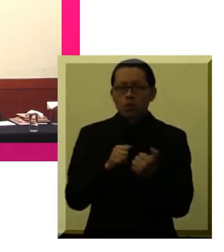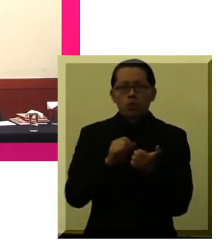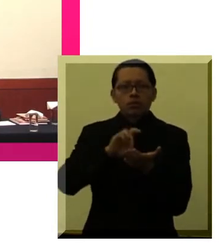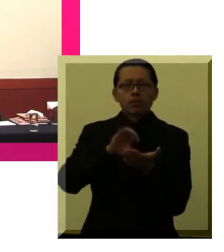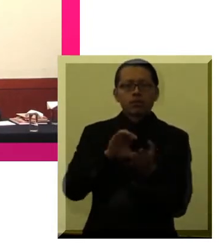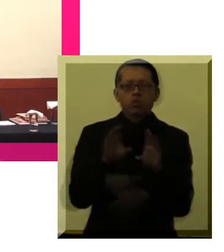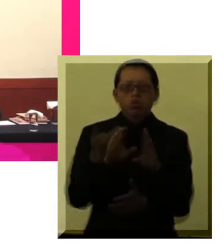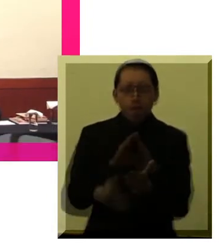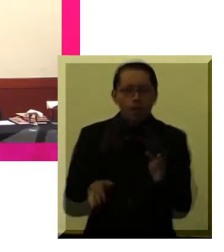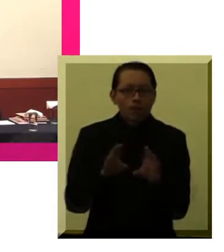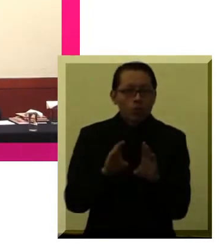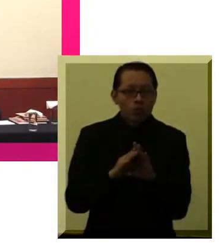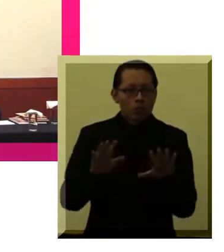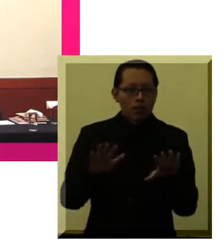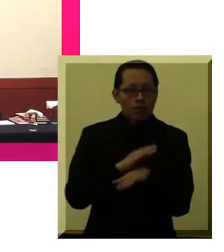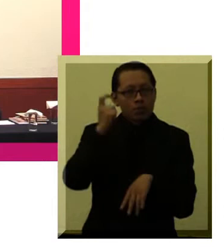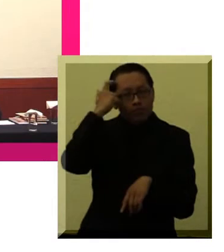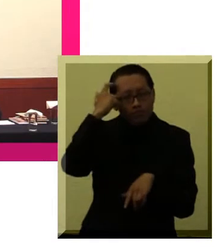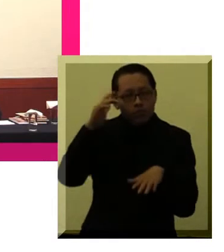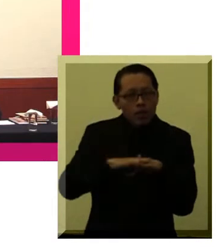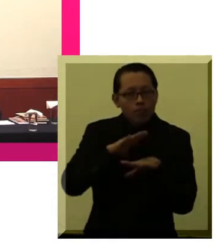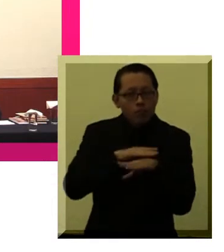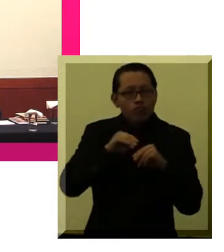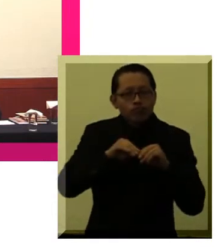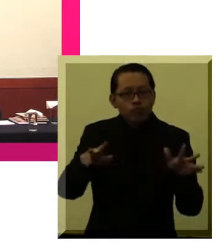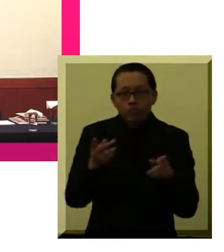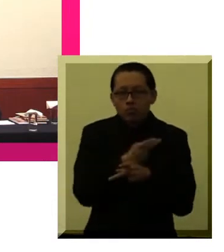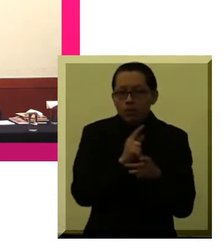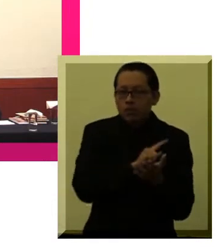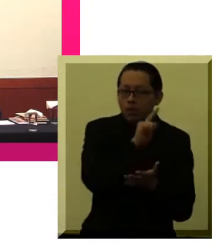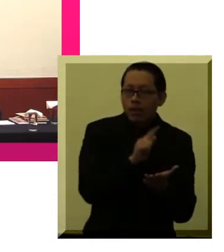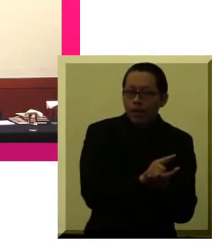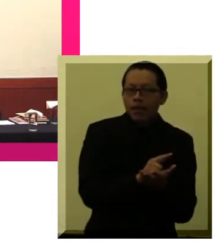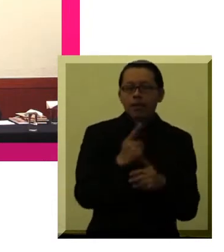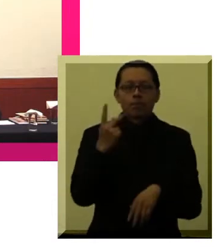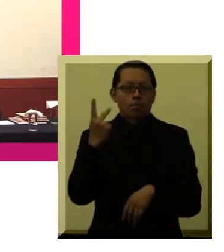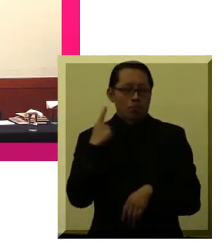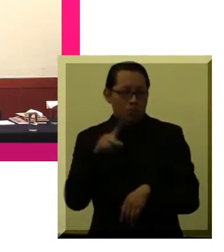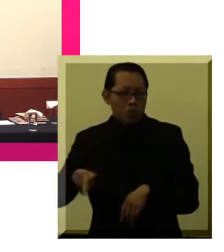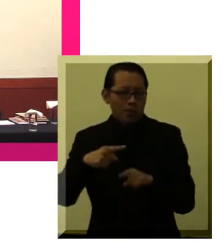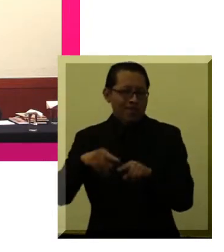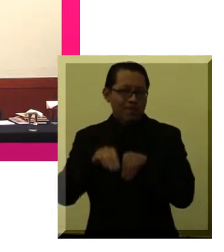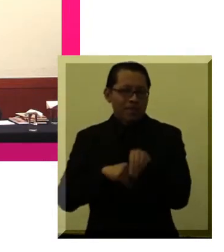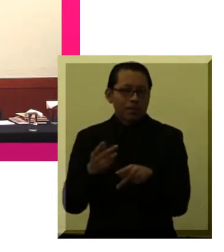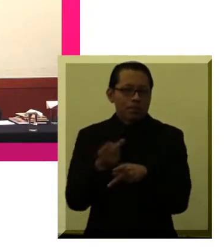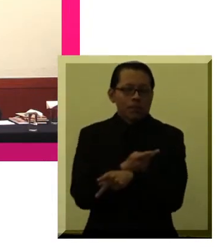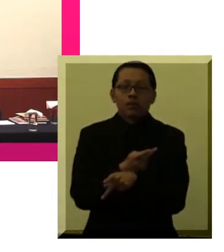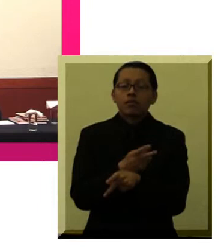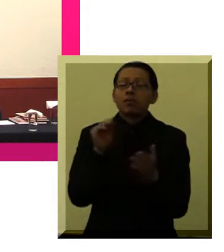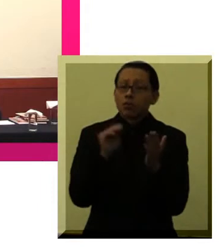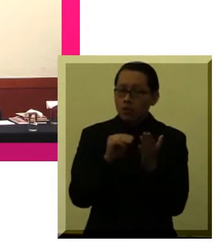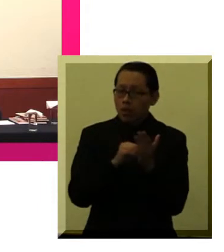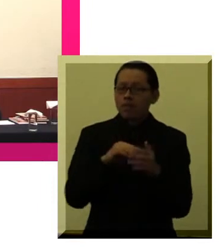personas enfermas. Estas leyes, estas políticas reproducen los